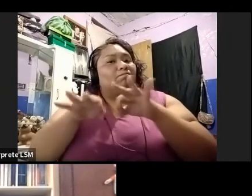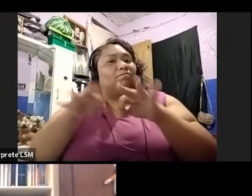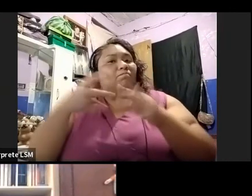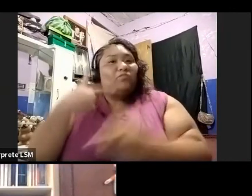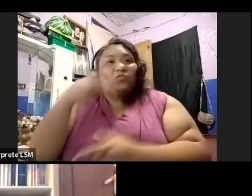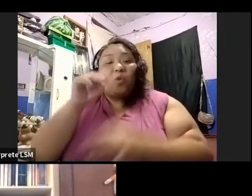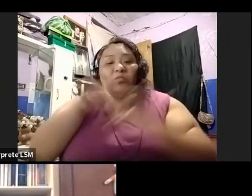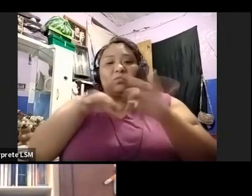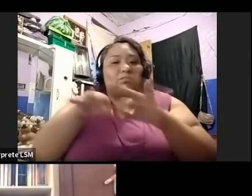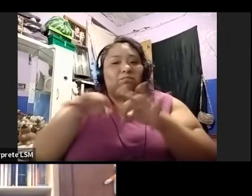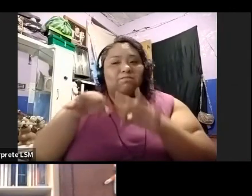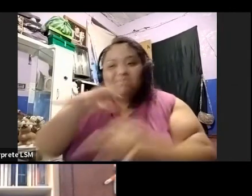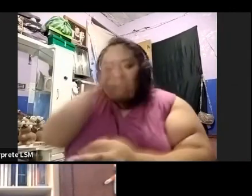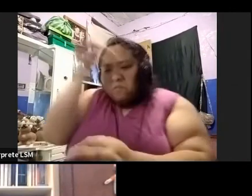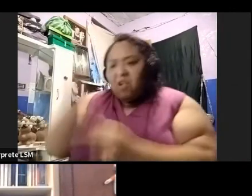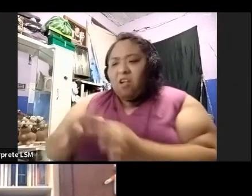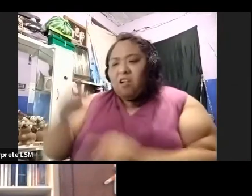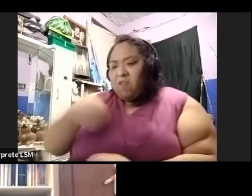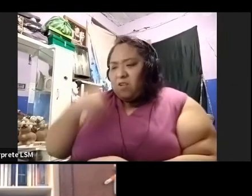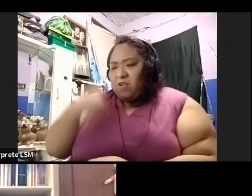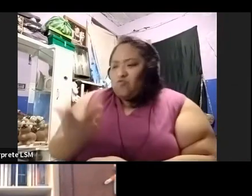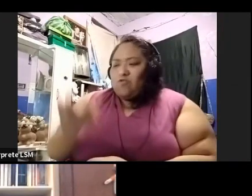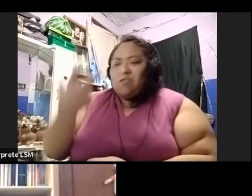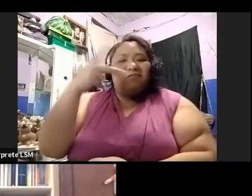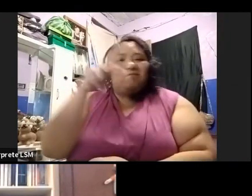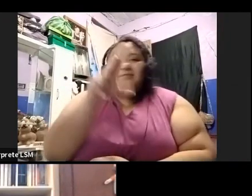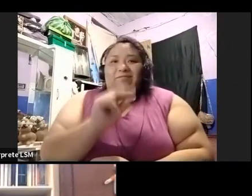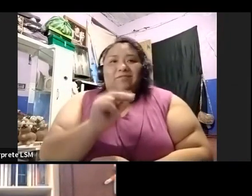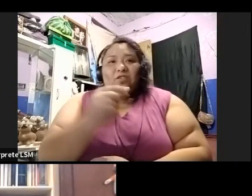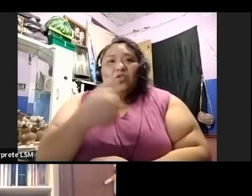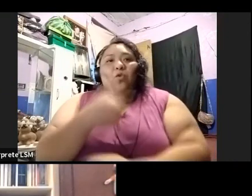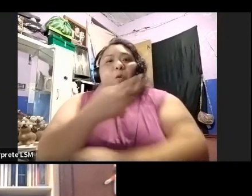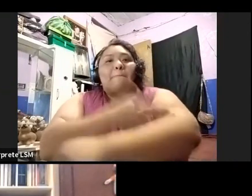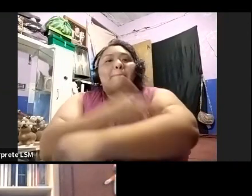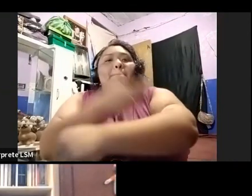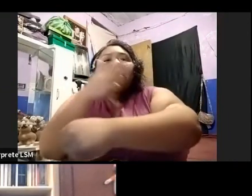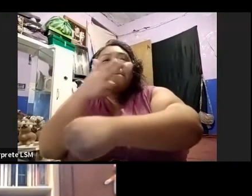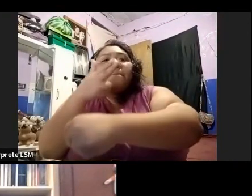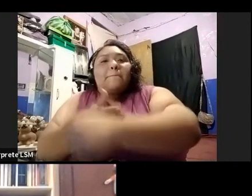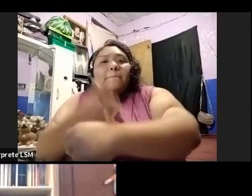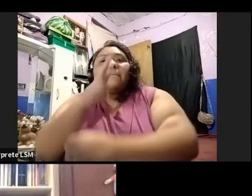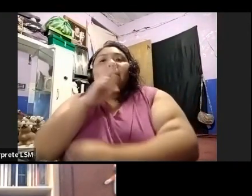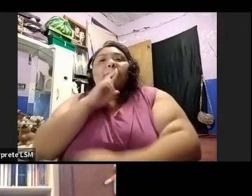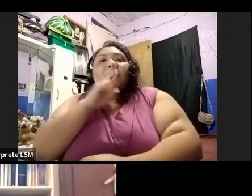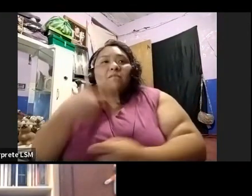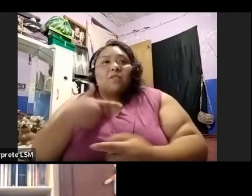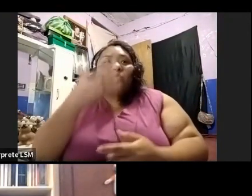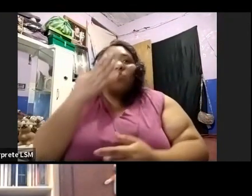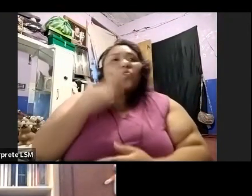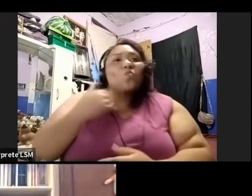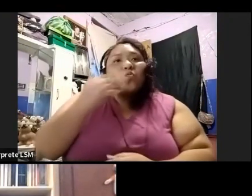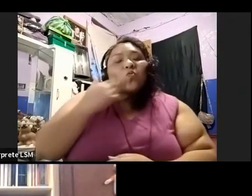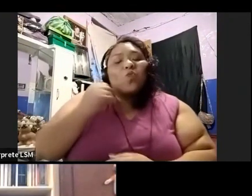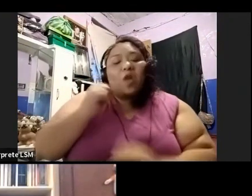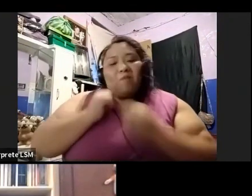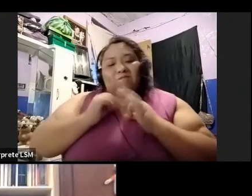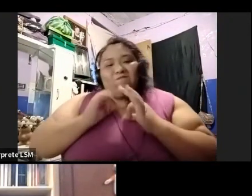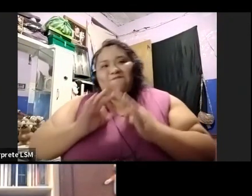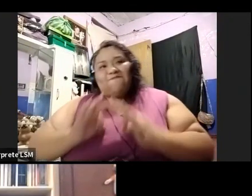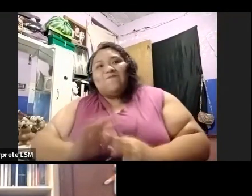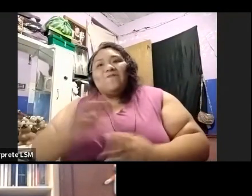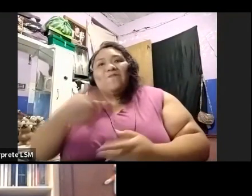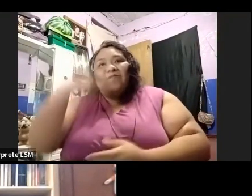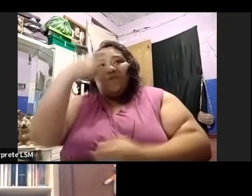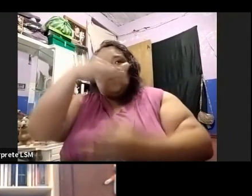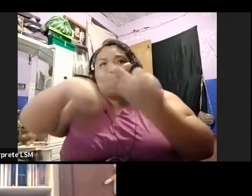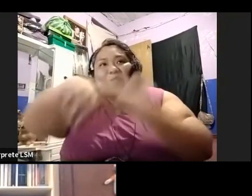perfecta. Trabajo en ser honesta, trabajo en ser cordial, trabajo en ser sensible y trabajo todos